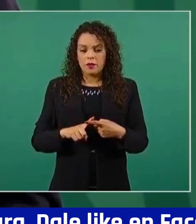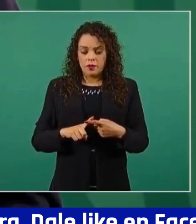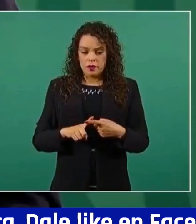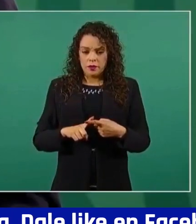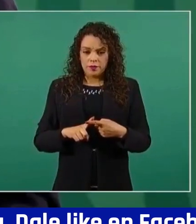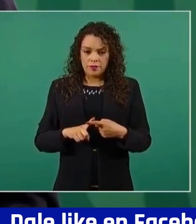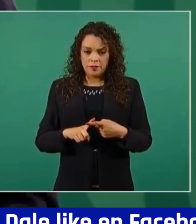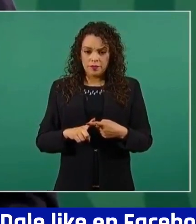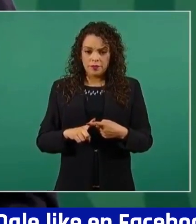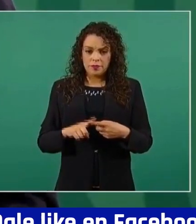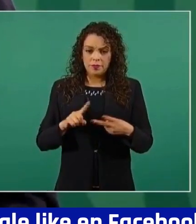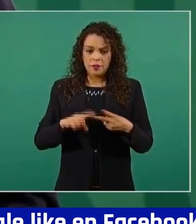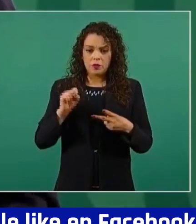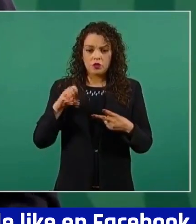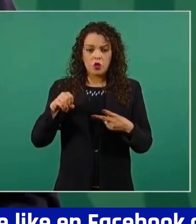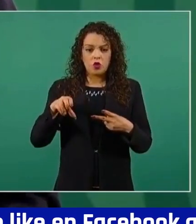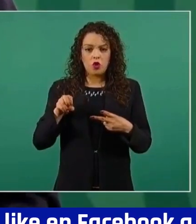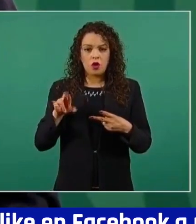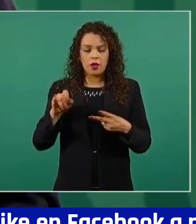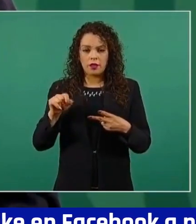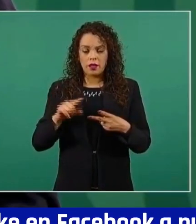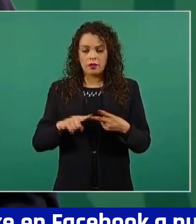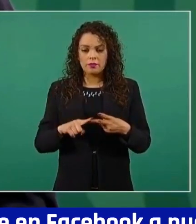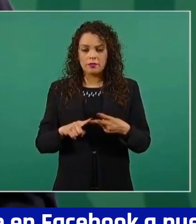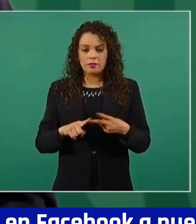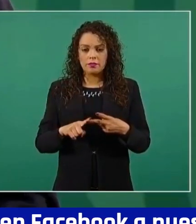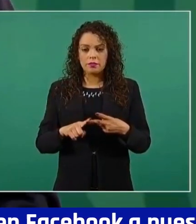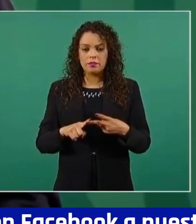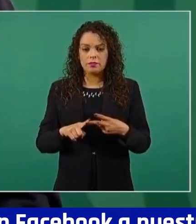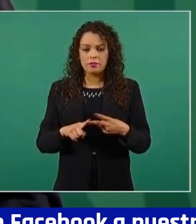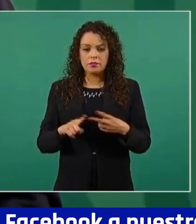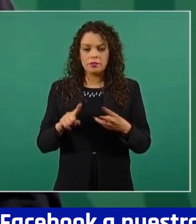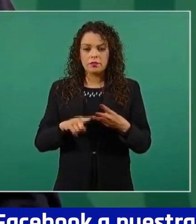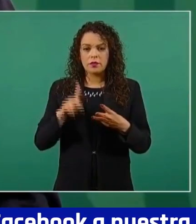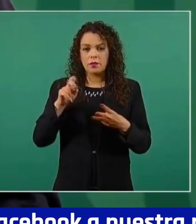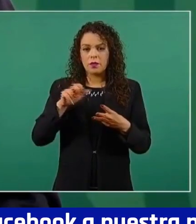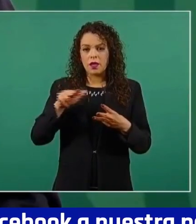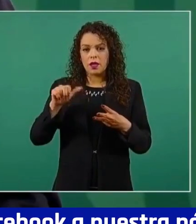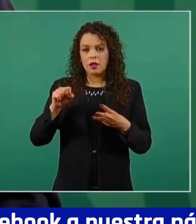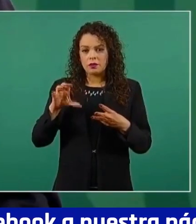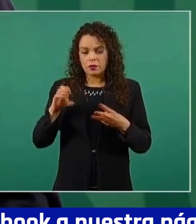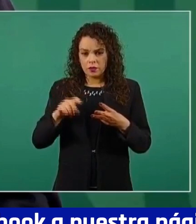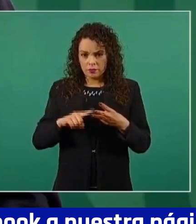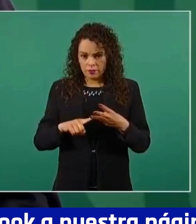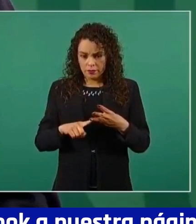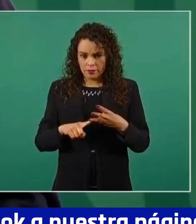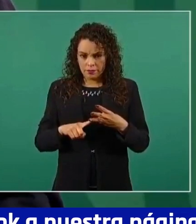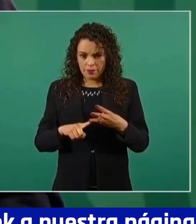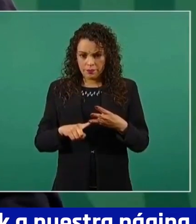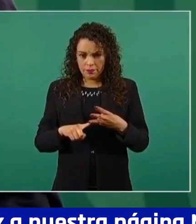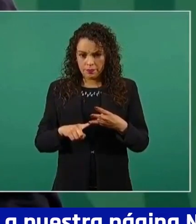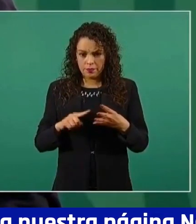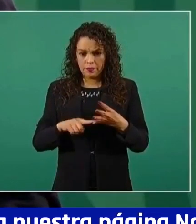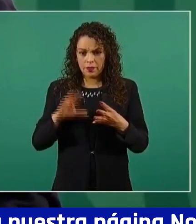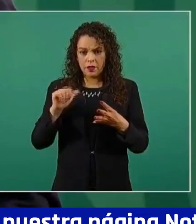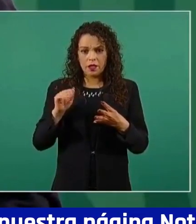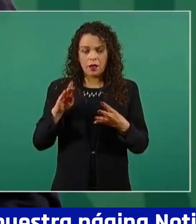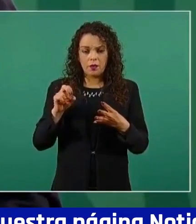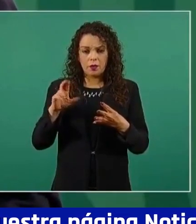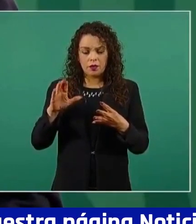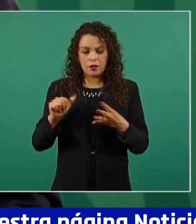Sonohita, vamos a estar en Peñasco, vamos a Caborca,